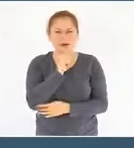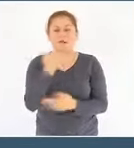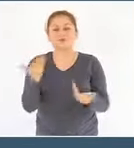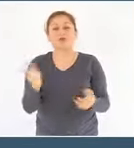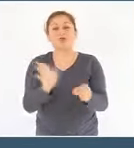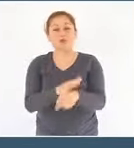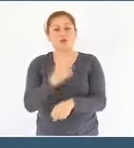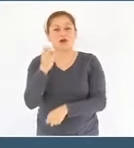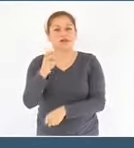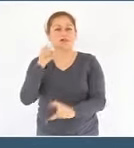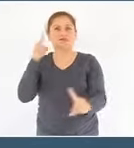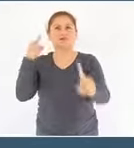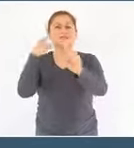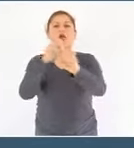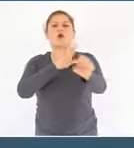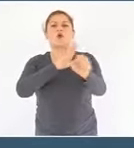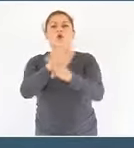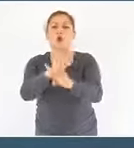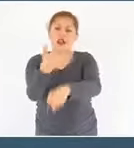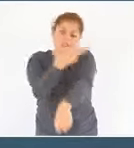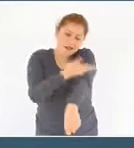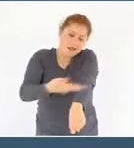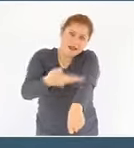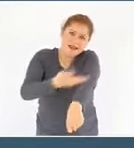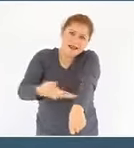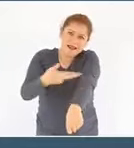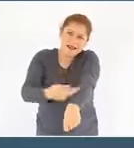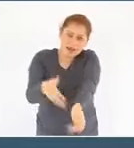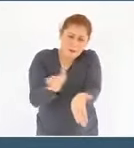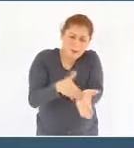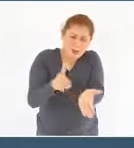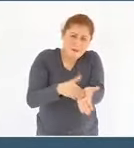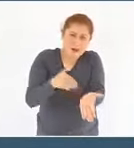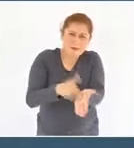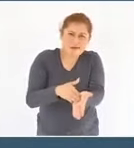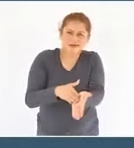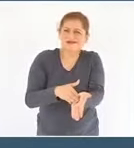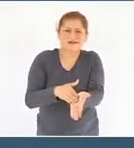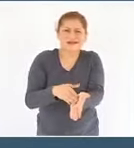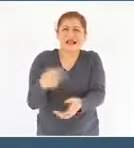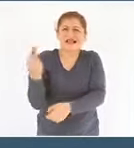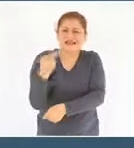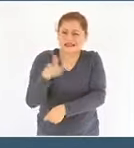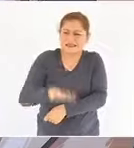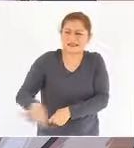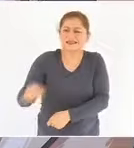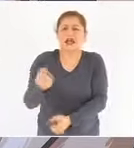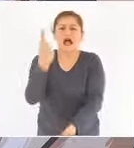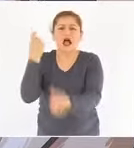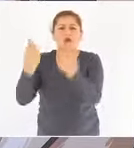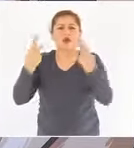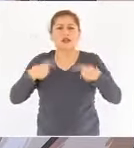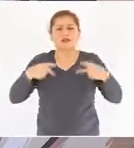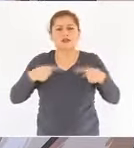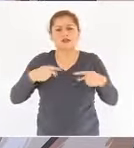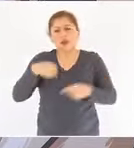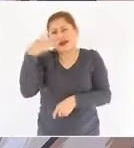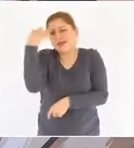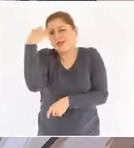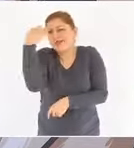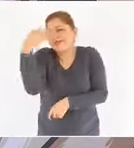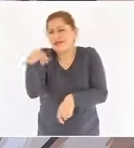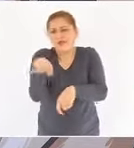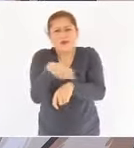trámites sólo ocupen el 5% de las horas hombre del personal de Pemex para que no se sigan